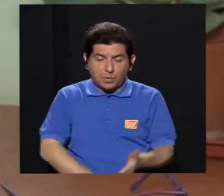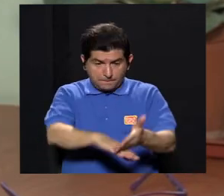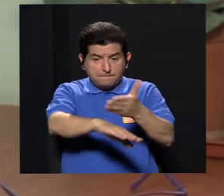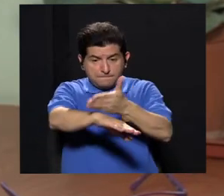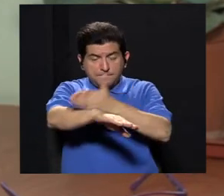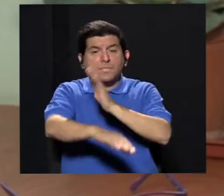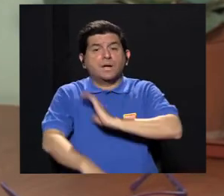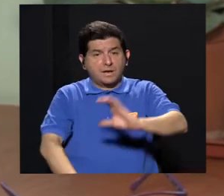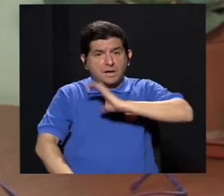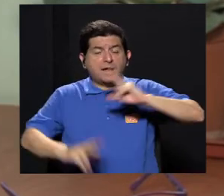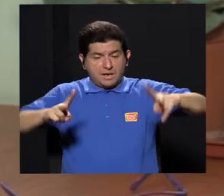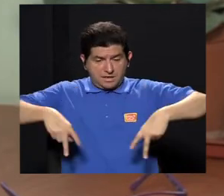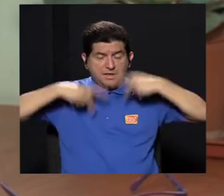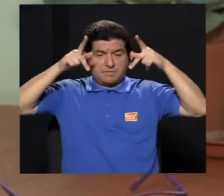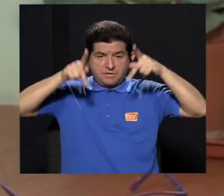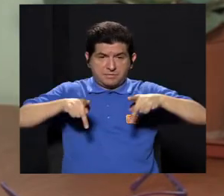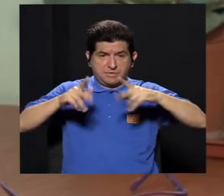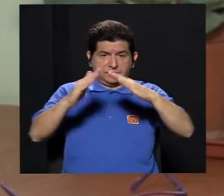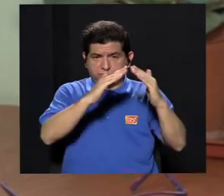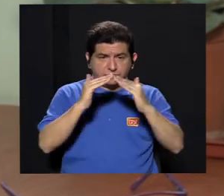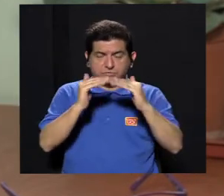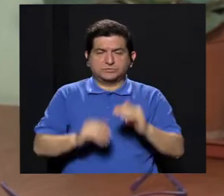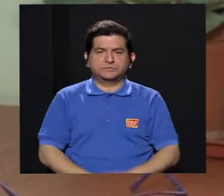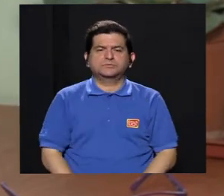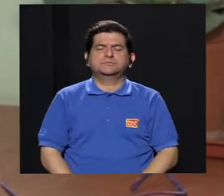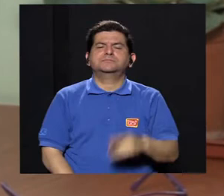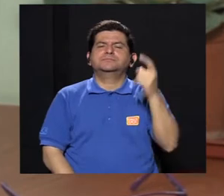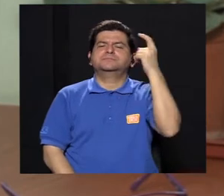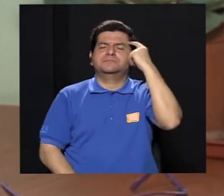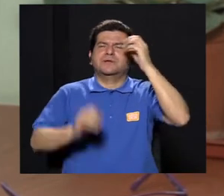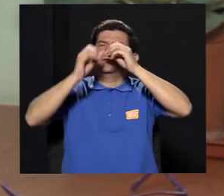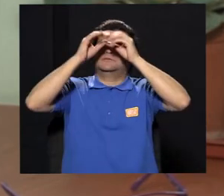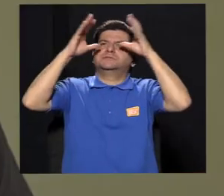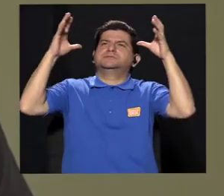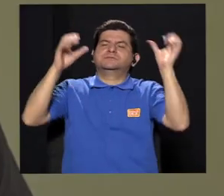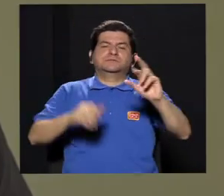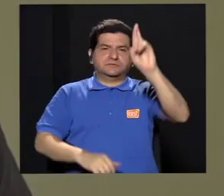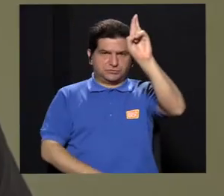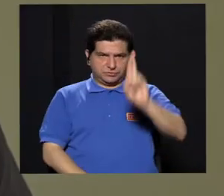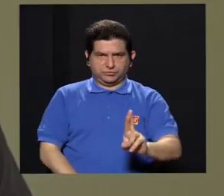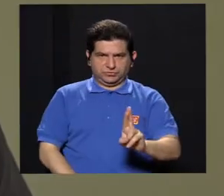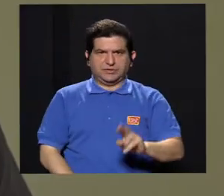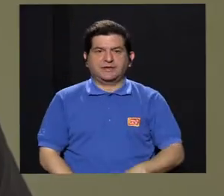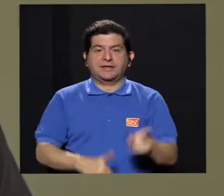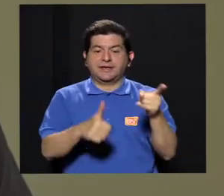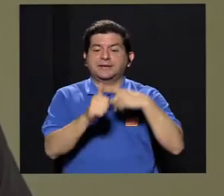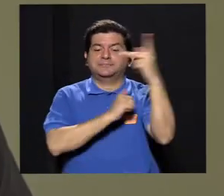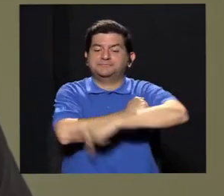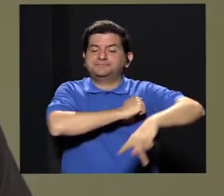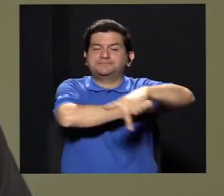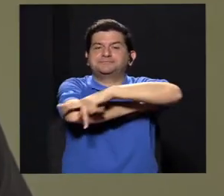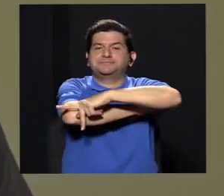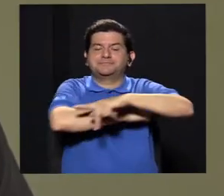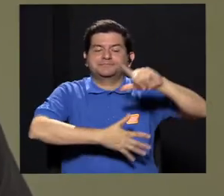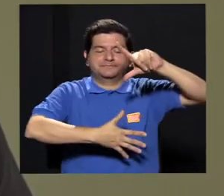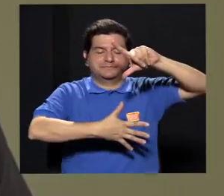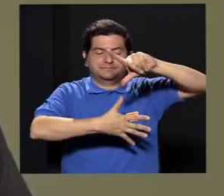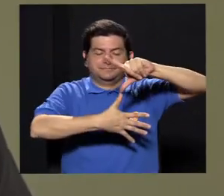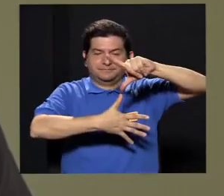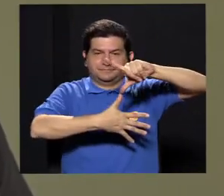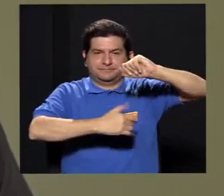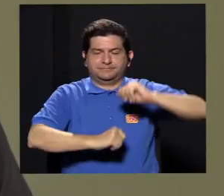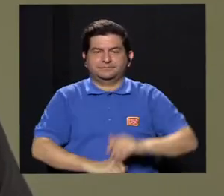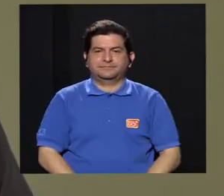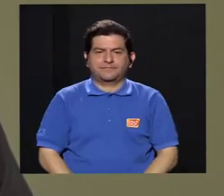por el mejoramiento de la calidad de vida de las poblaciones. Imagínense que Costa Rica fue el